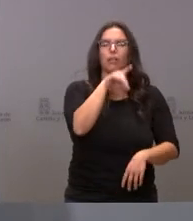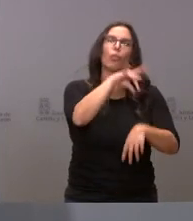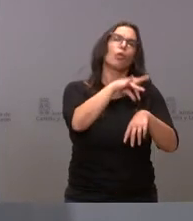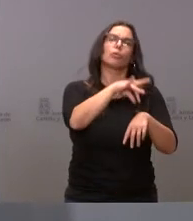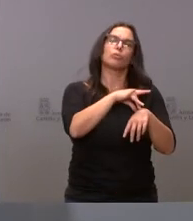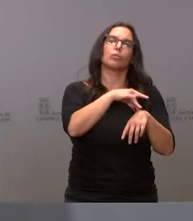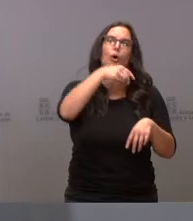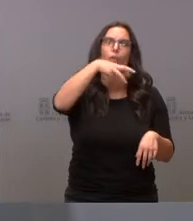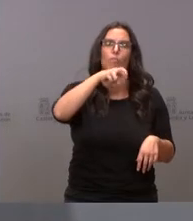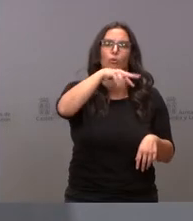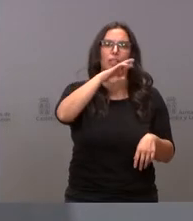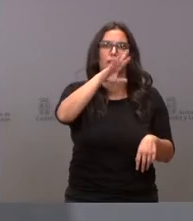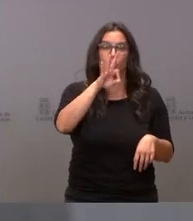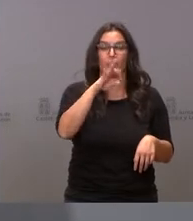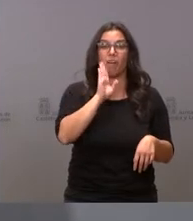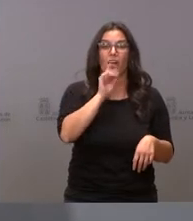Alfonso Montero, que, como digo,